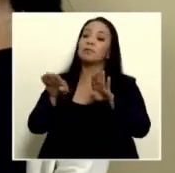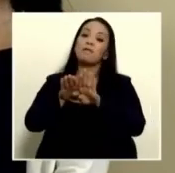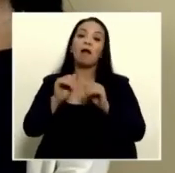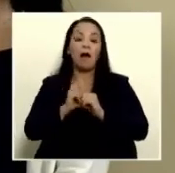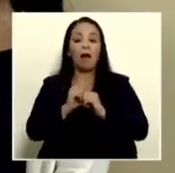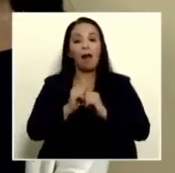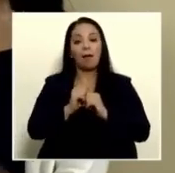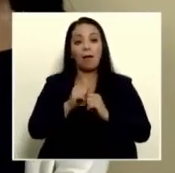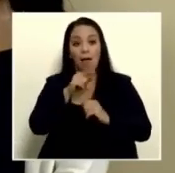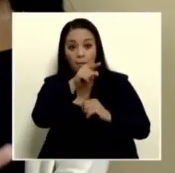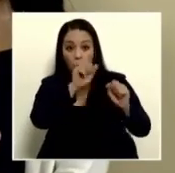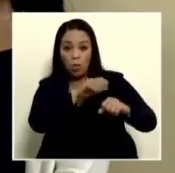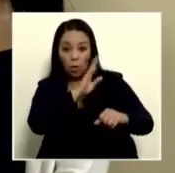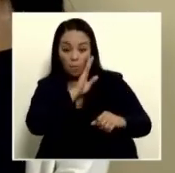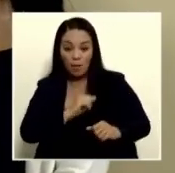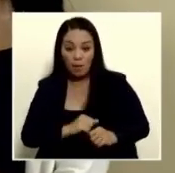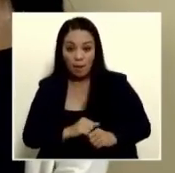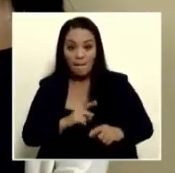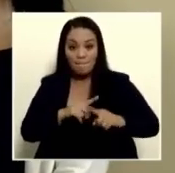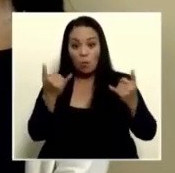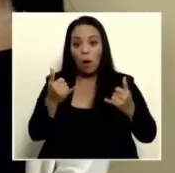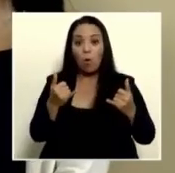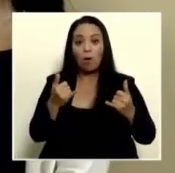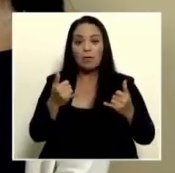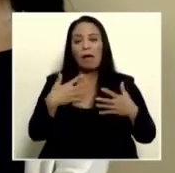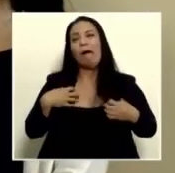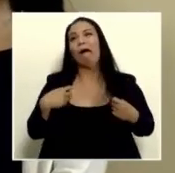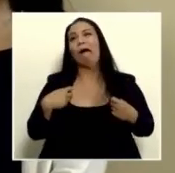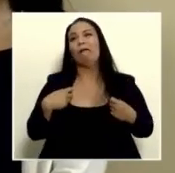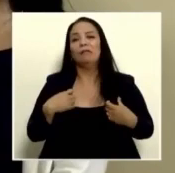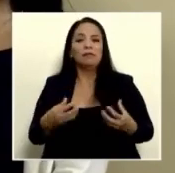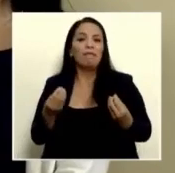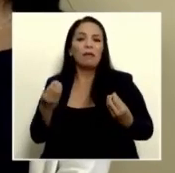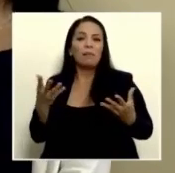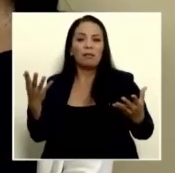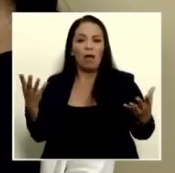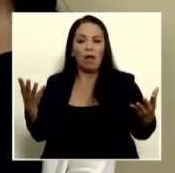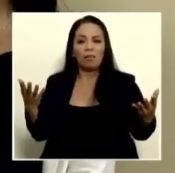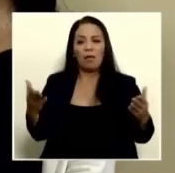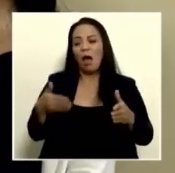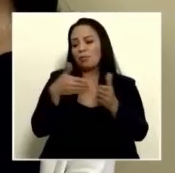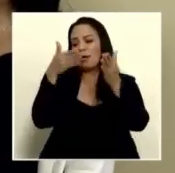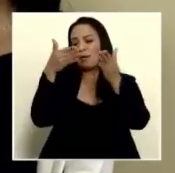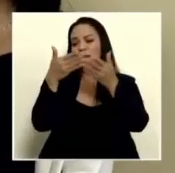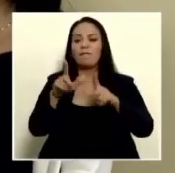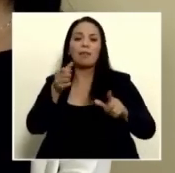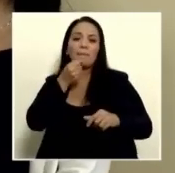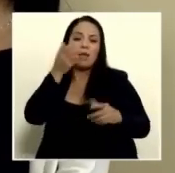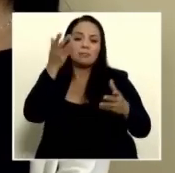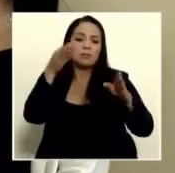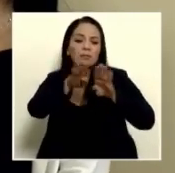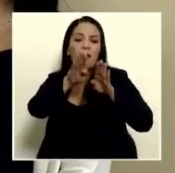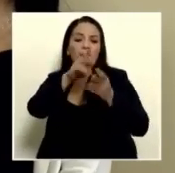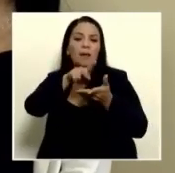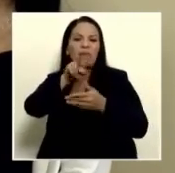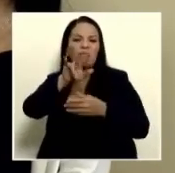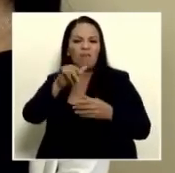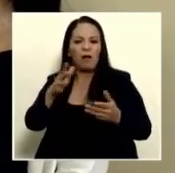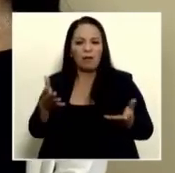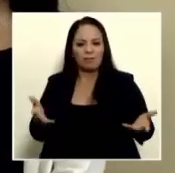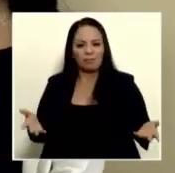y ahora se desgaja la ropa diciendo ay es un ataque a la libertad de prensa tenga